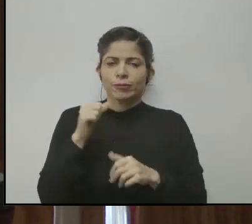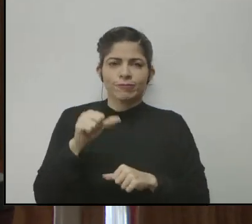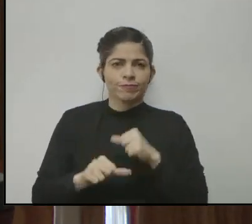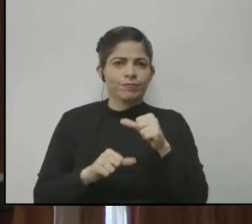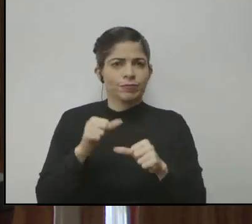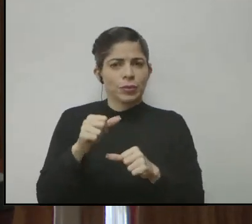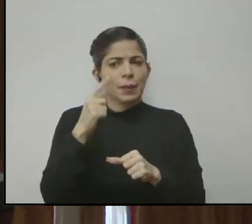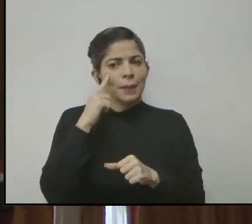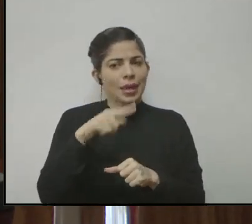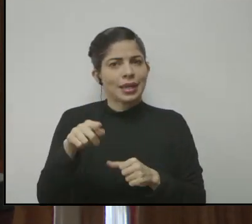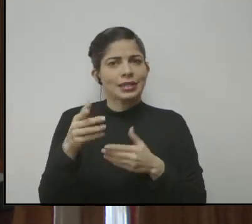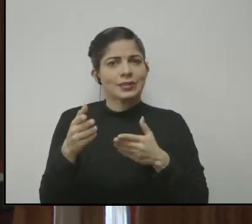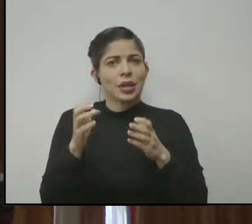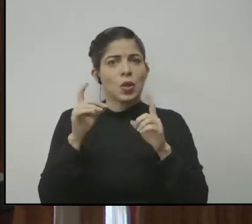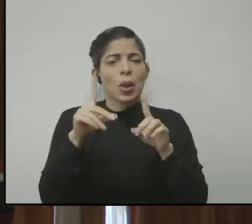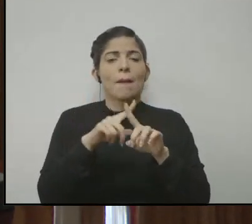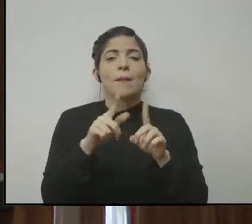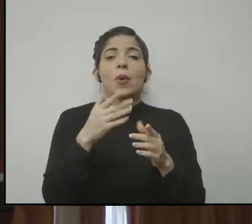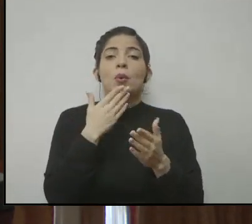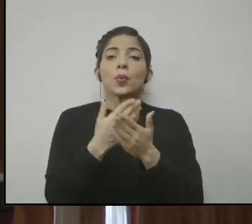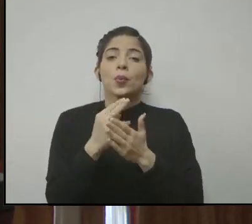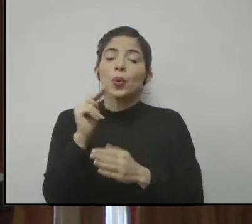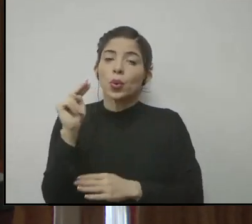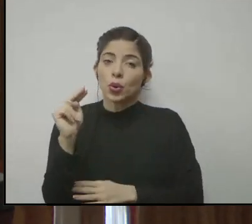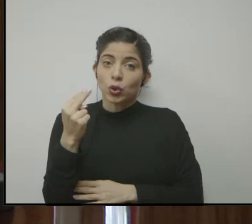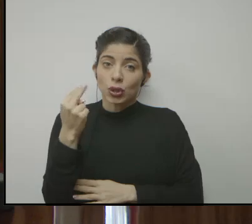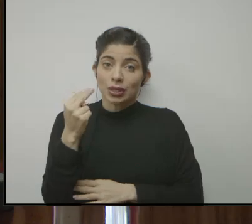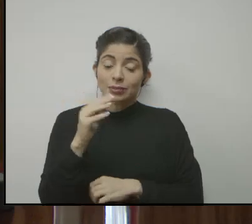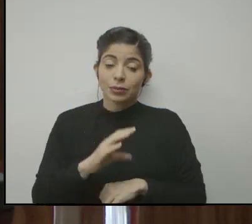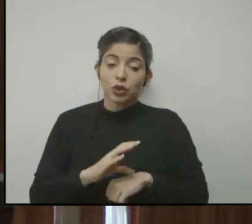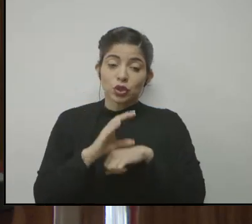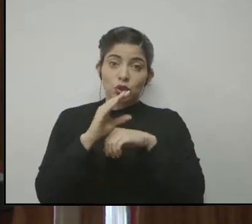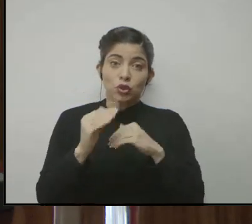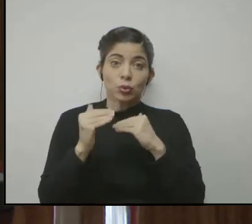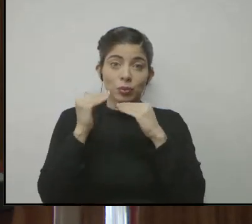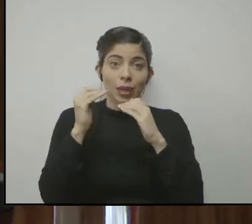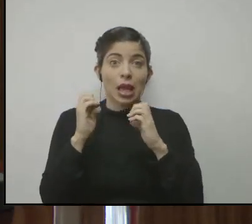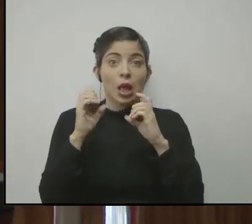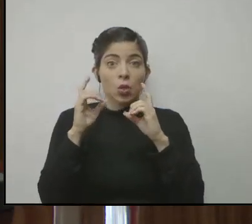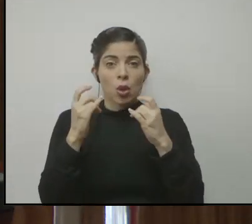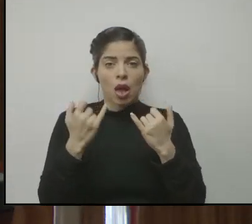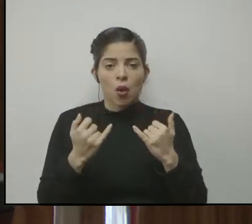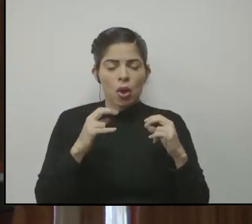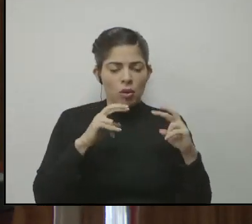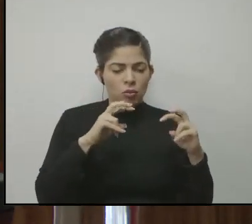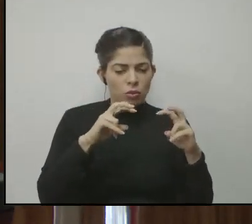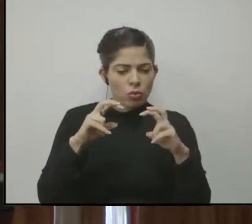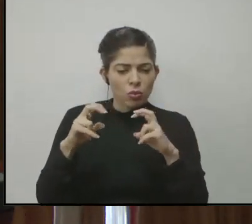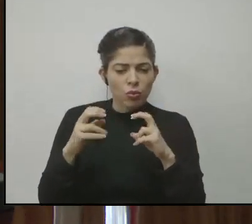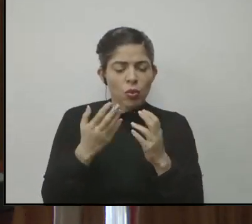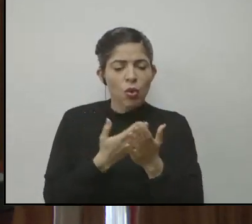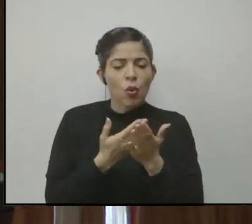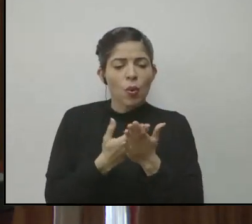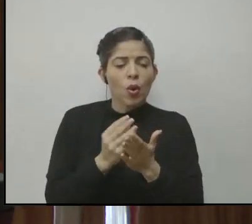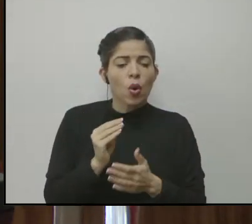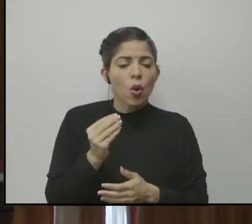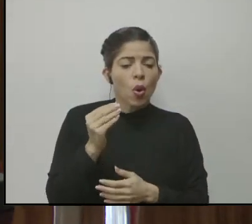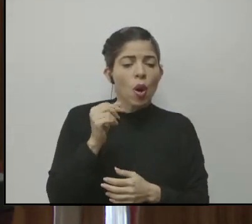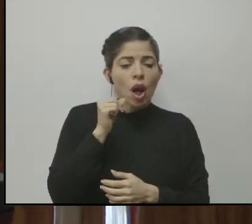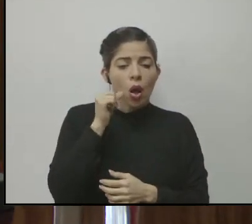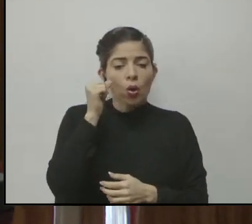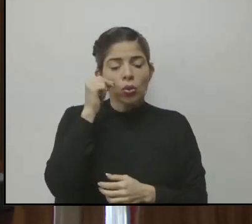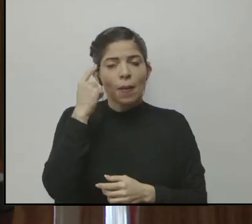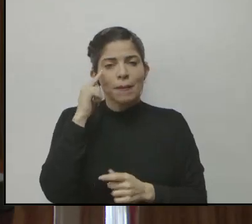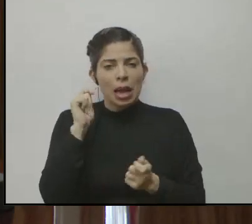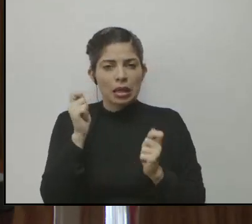para ese servicio educativo. Pero hay una muy buena noticia. El Consejo Superior de Educación está revisando toda la oferta de jóvenes y adultos para hacer